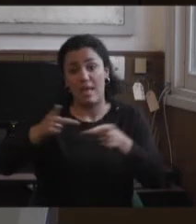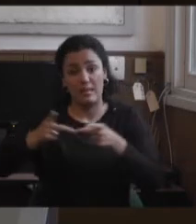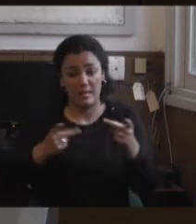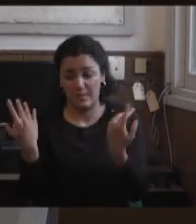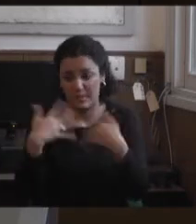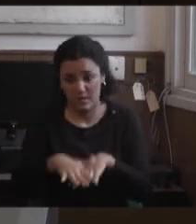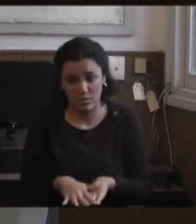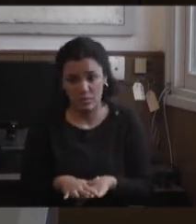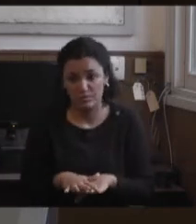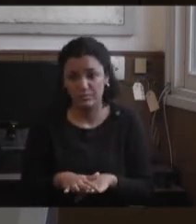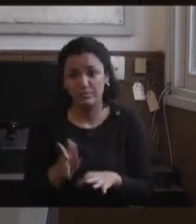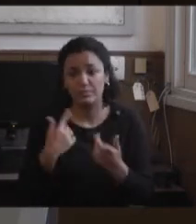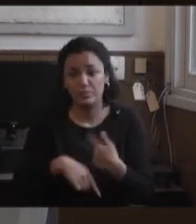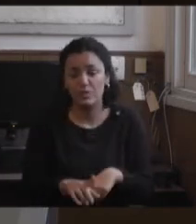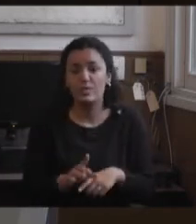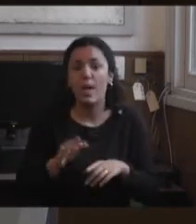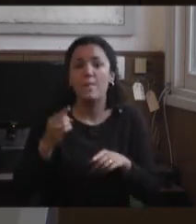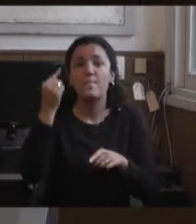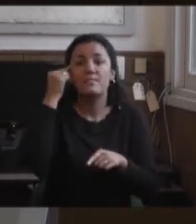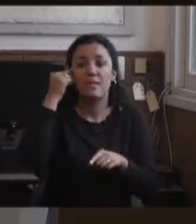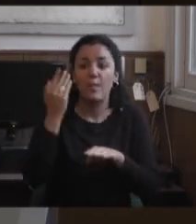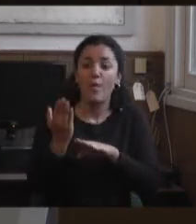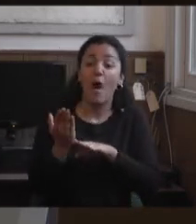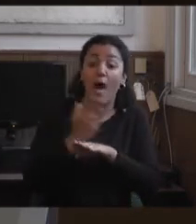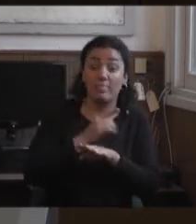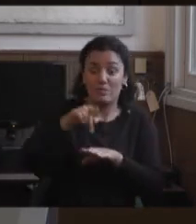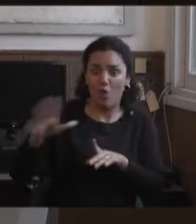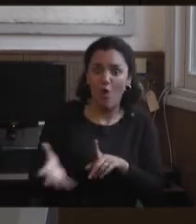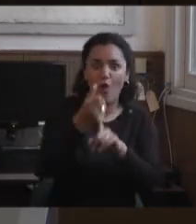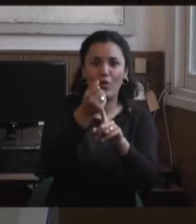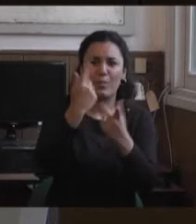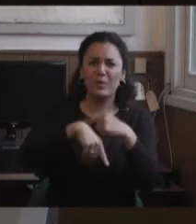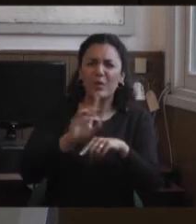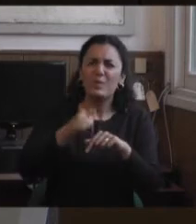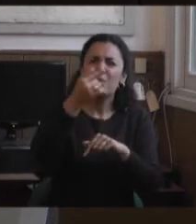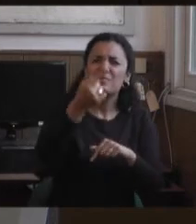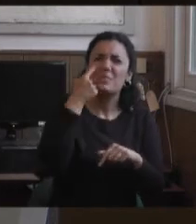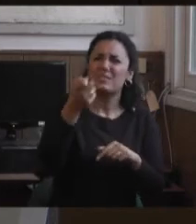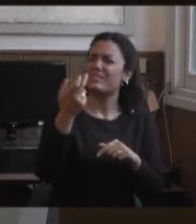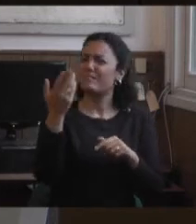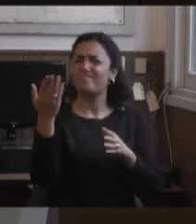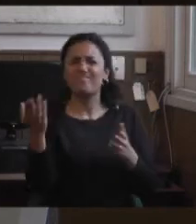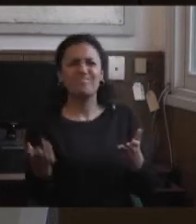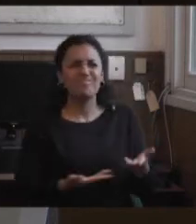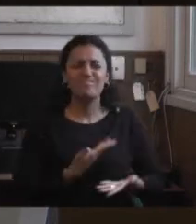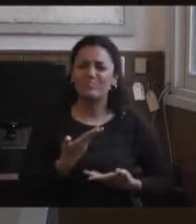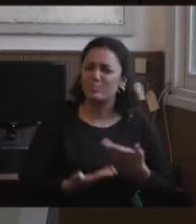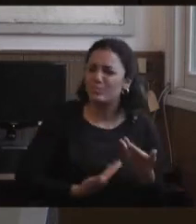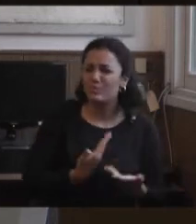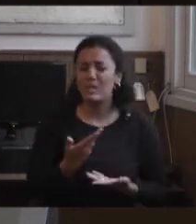Eso que en un principio se podría haber pensado como un logro, a mí al poco tiempo me empezó a hacer ruido, porque si había algún estudiante